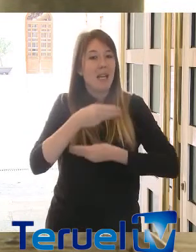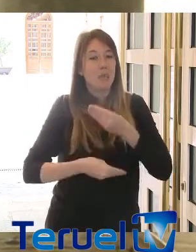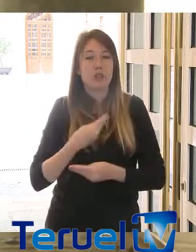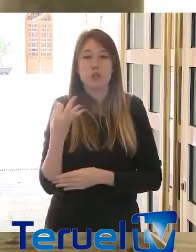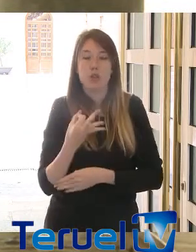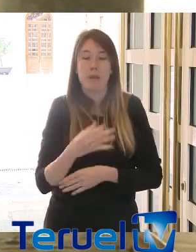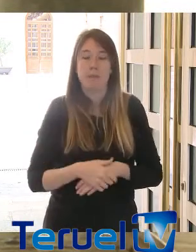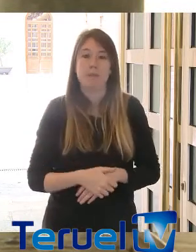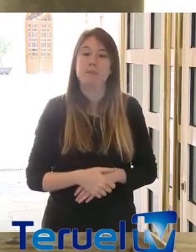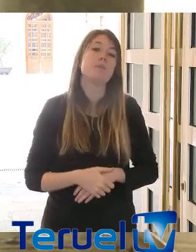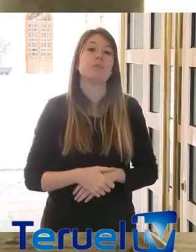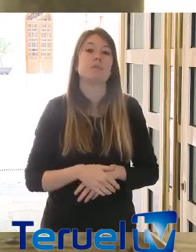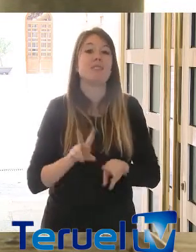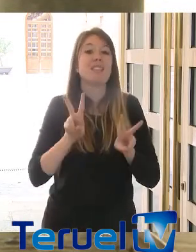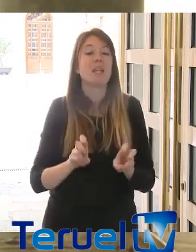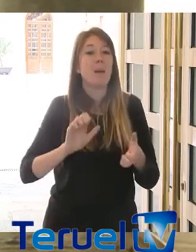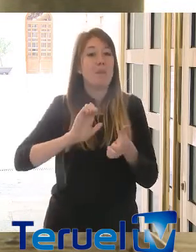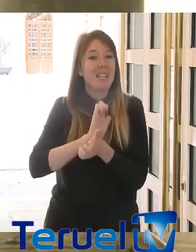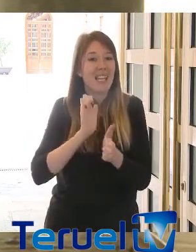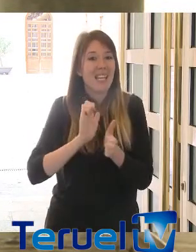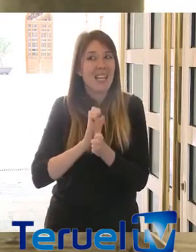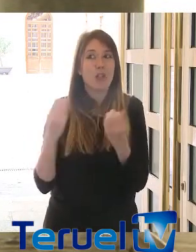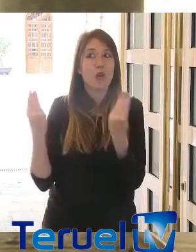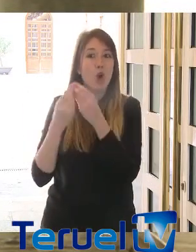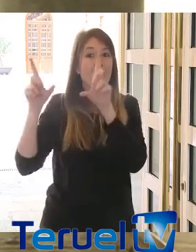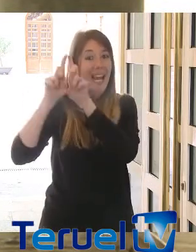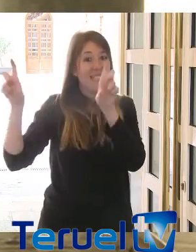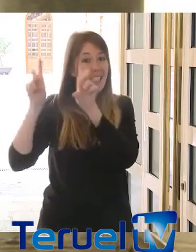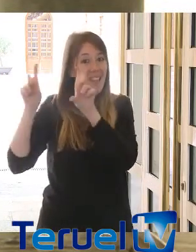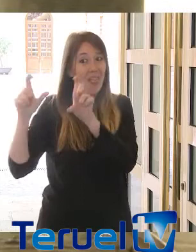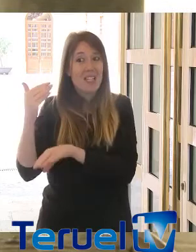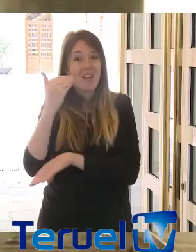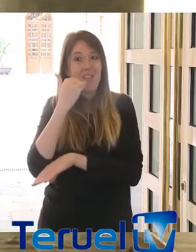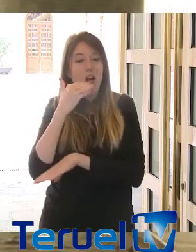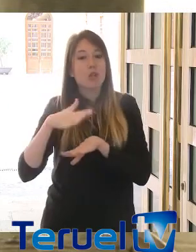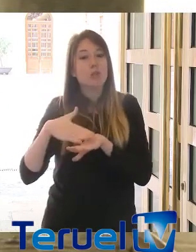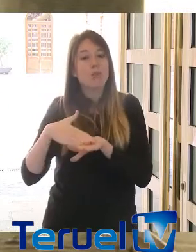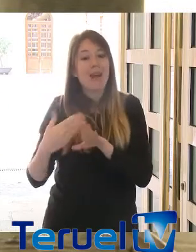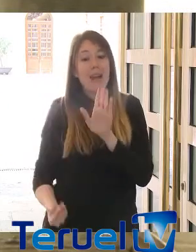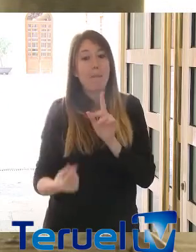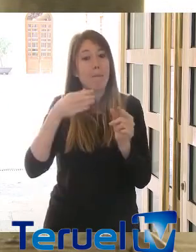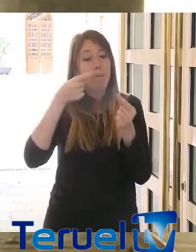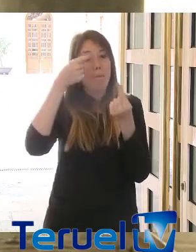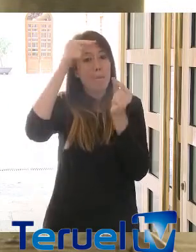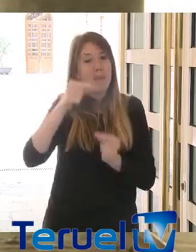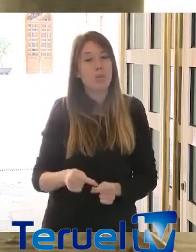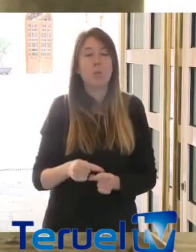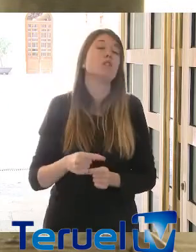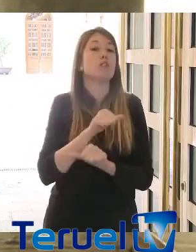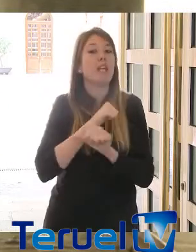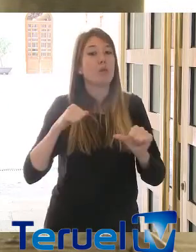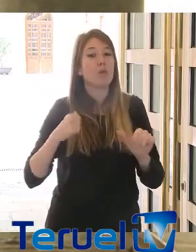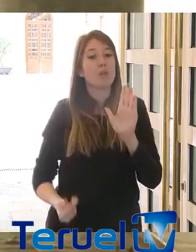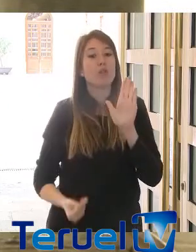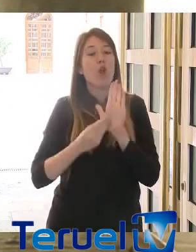crédito con las entidades financieras para dotar a los presupuestos autonómicos de 1.300 millones de